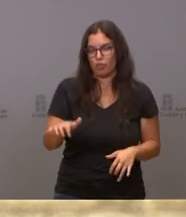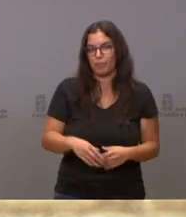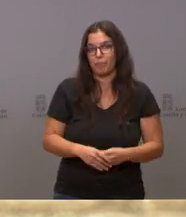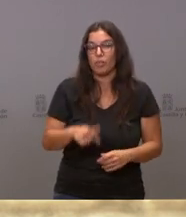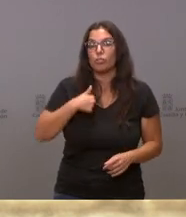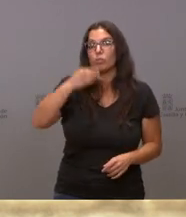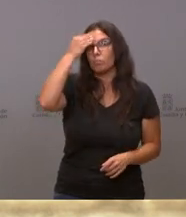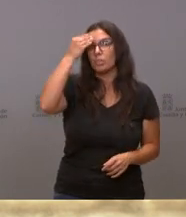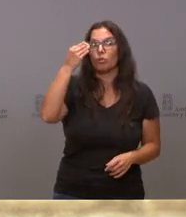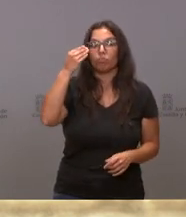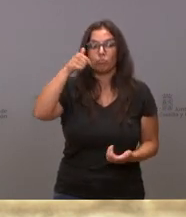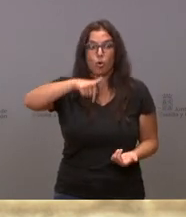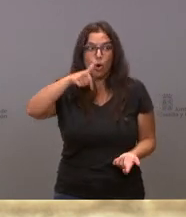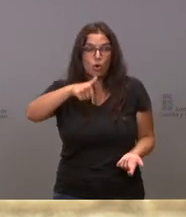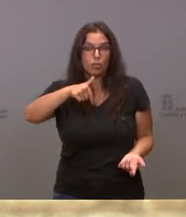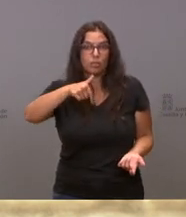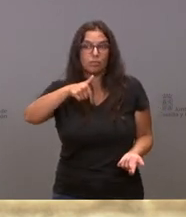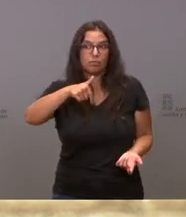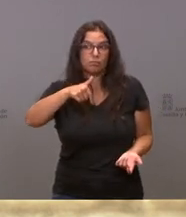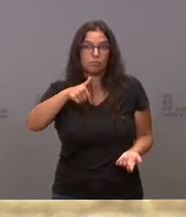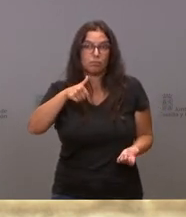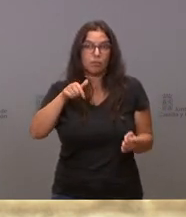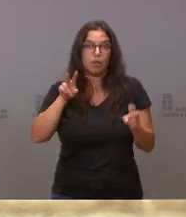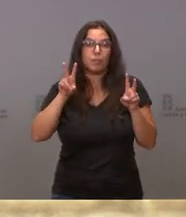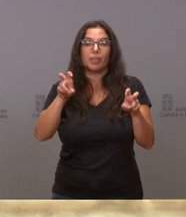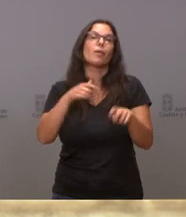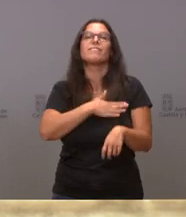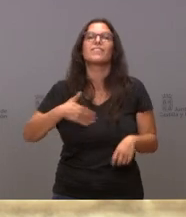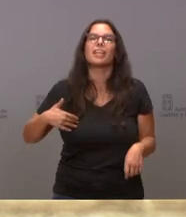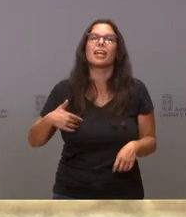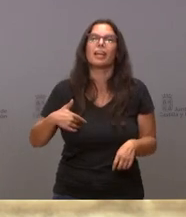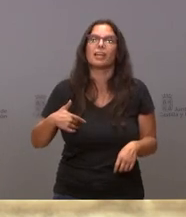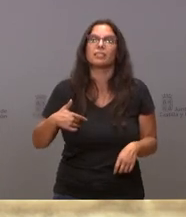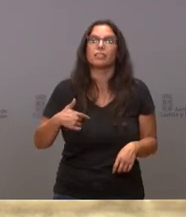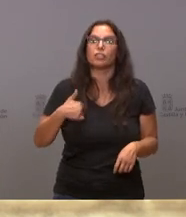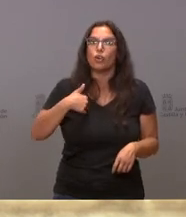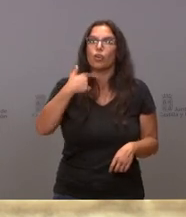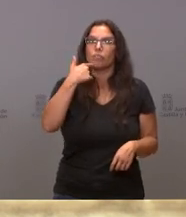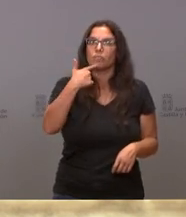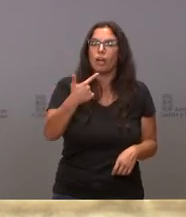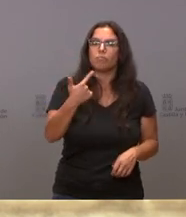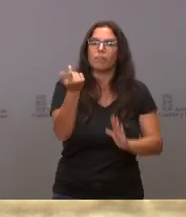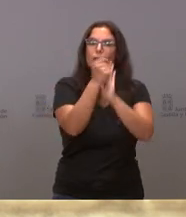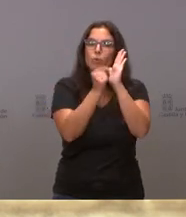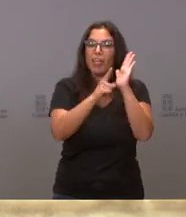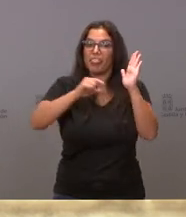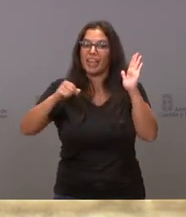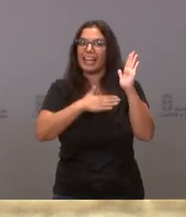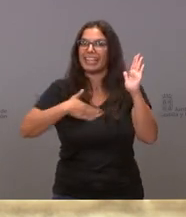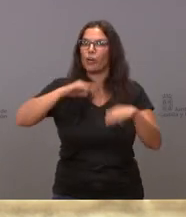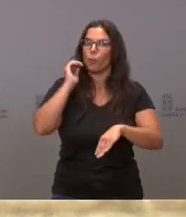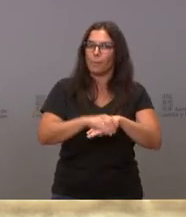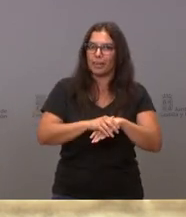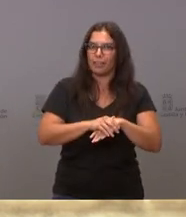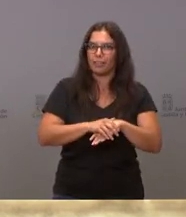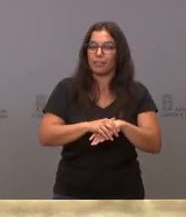lo que hoy se espera de mí es que yo diga que quiero cumplir esos 100 puntos. Pero fíjese lo que le voy a decir.